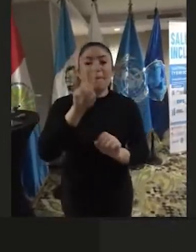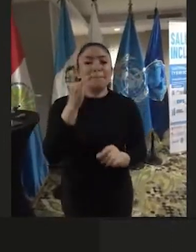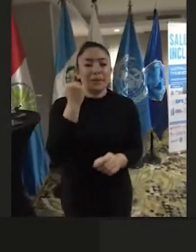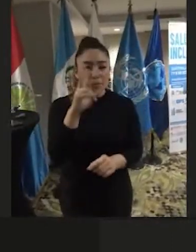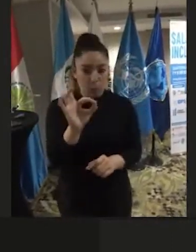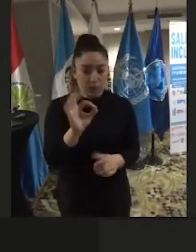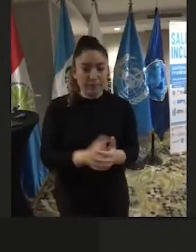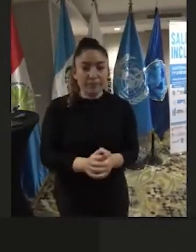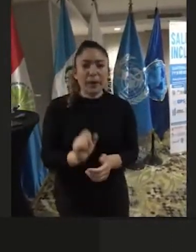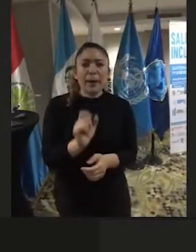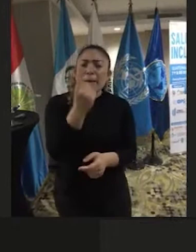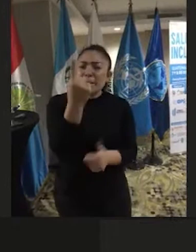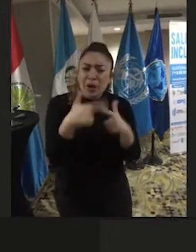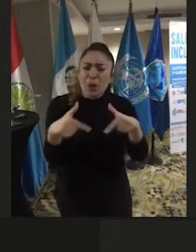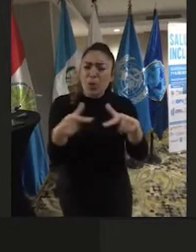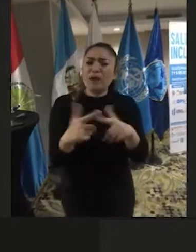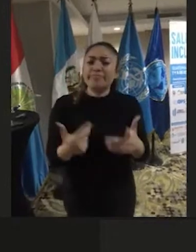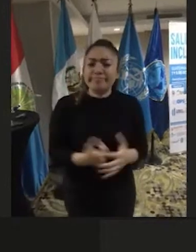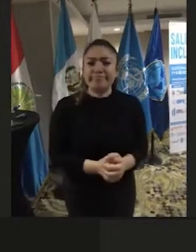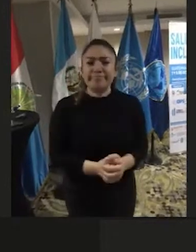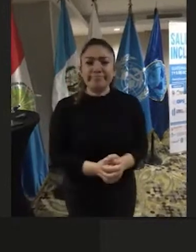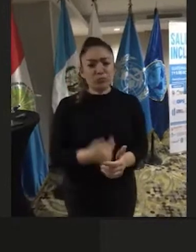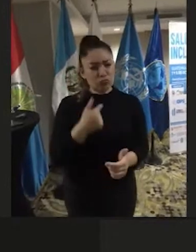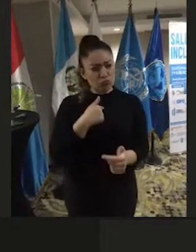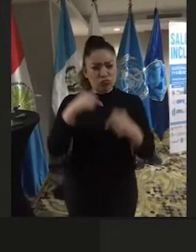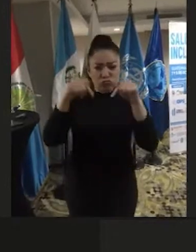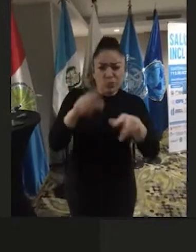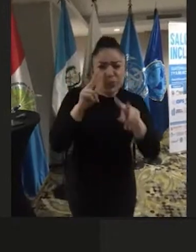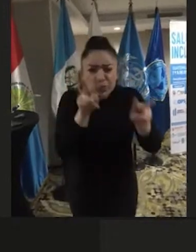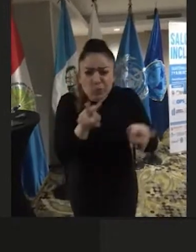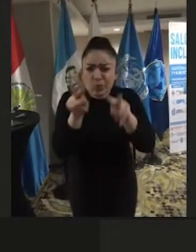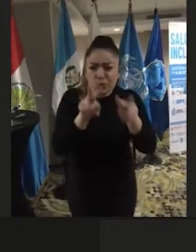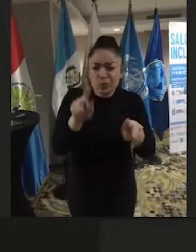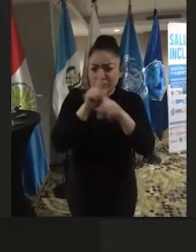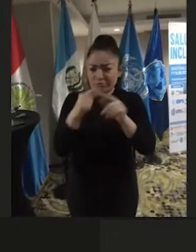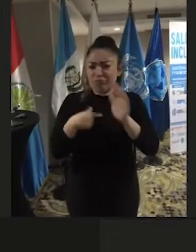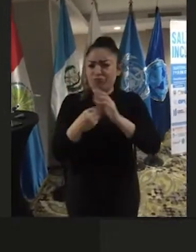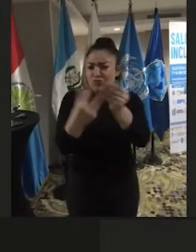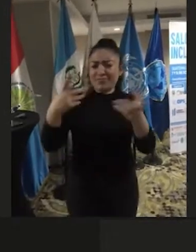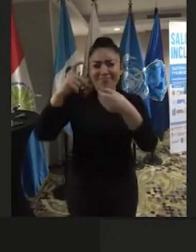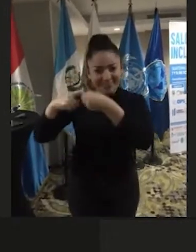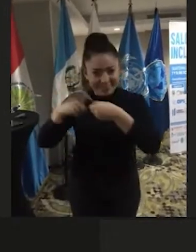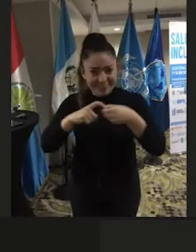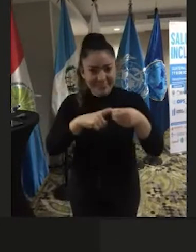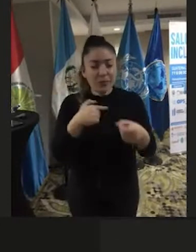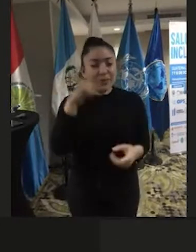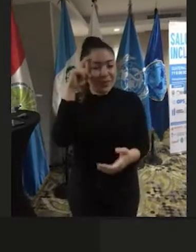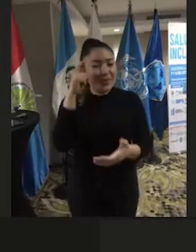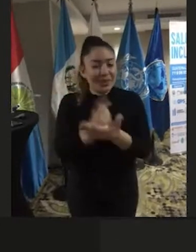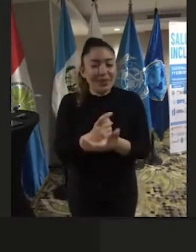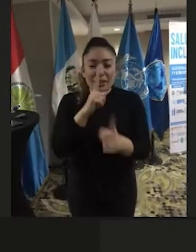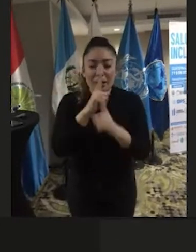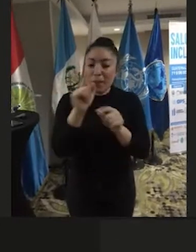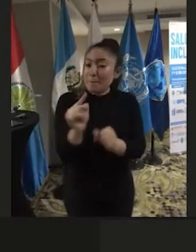En primer lugar, he estado observando y viendo cada una de las participaciones, creo que en